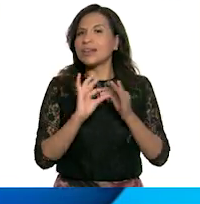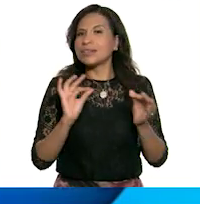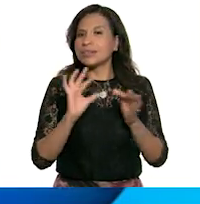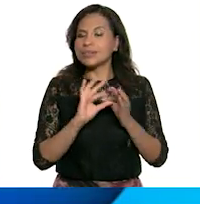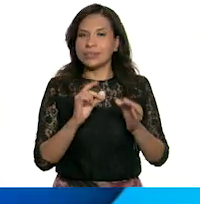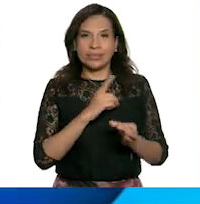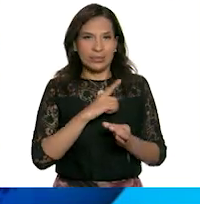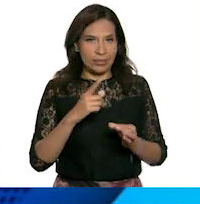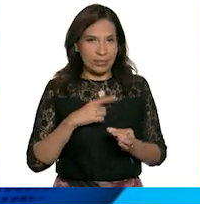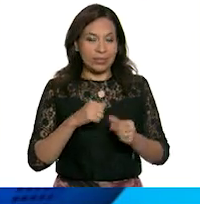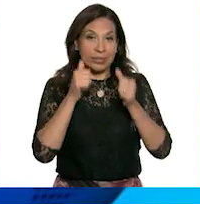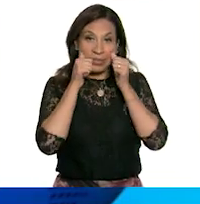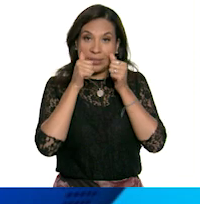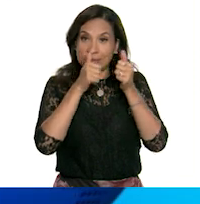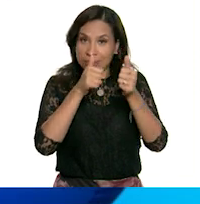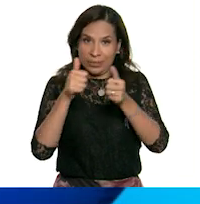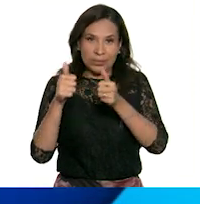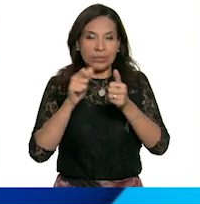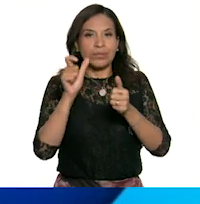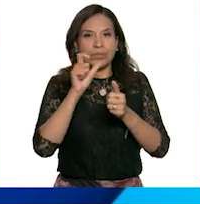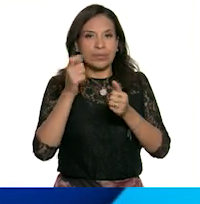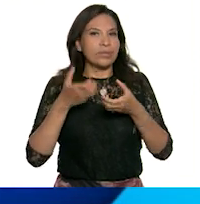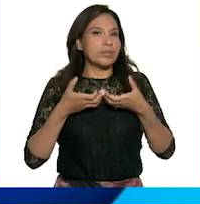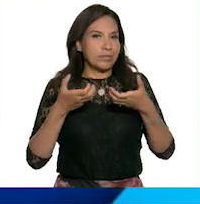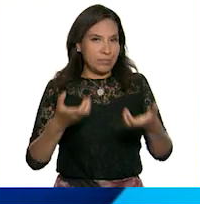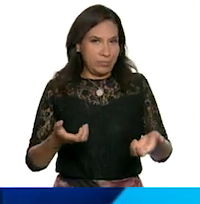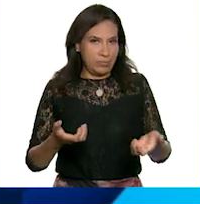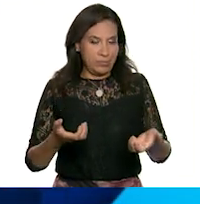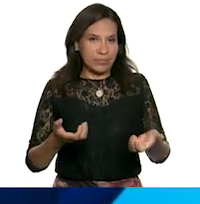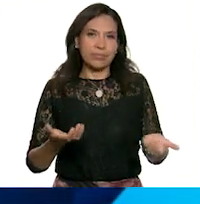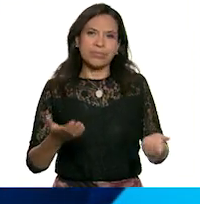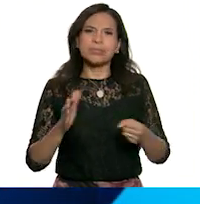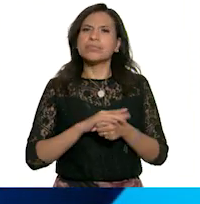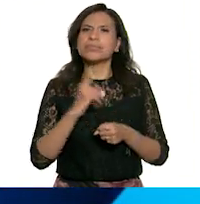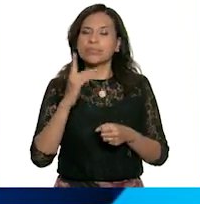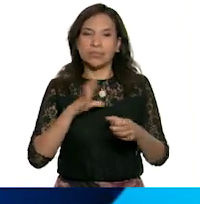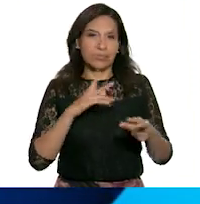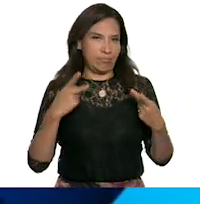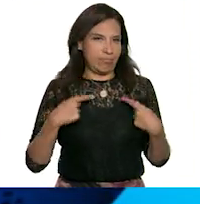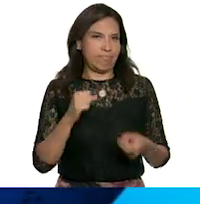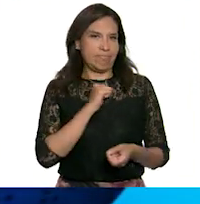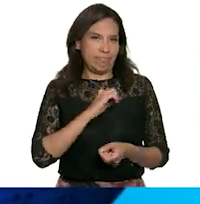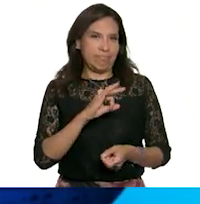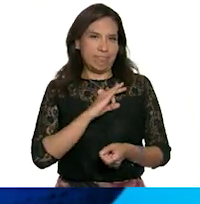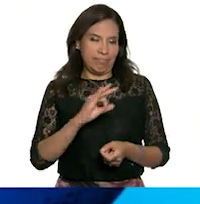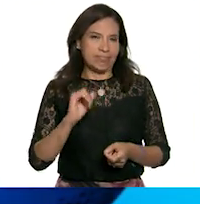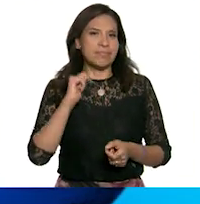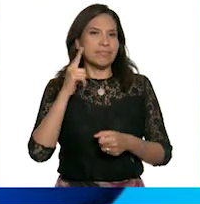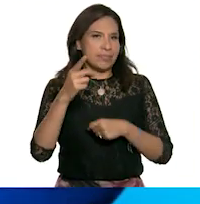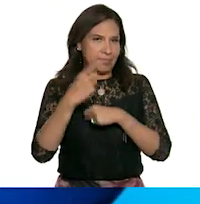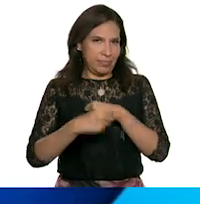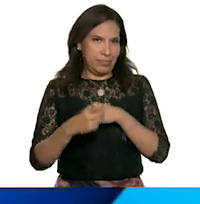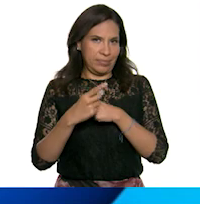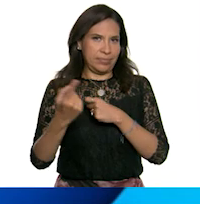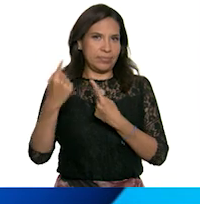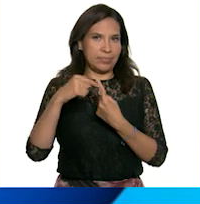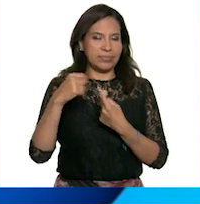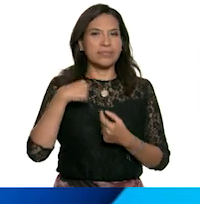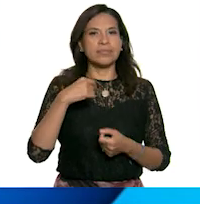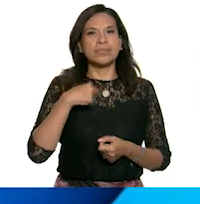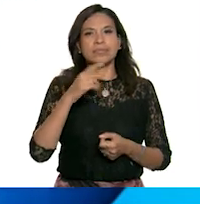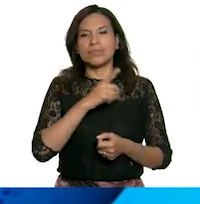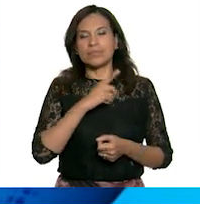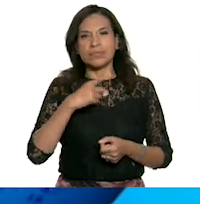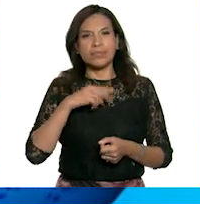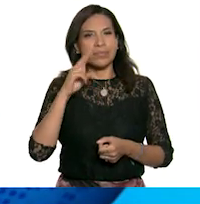que debo ir mucho más atenta cuando estoy en la calle. ¿Por qué hay gente mala que me puede hacer daño? También me dijo